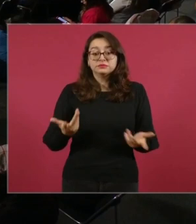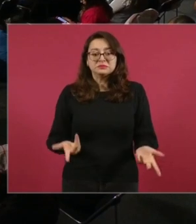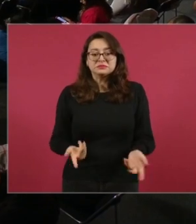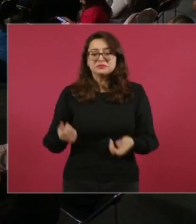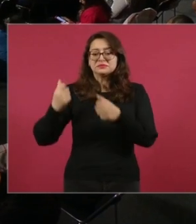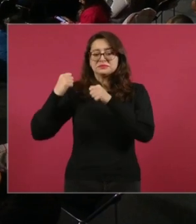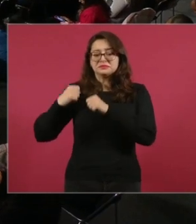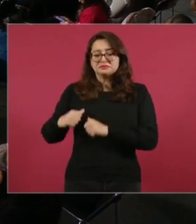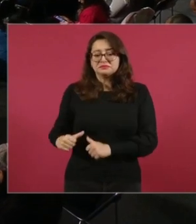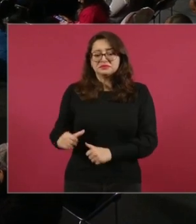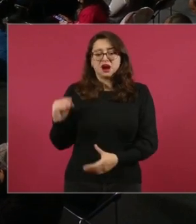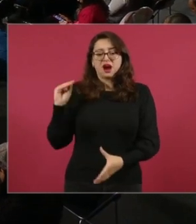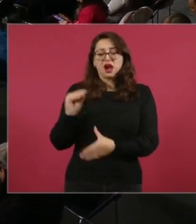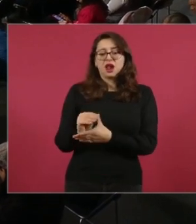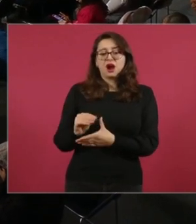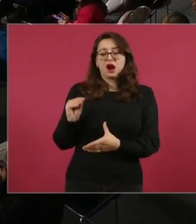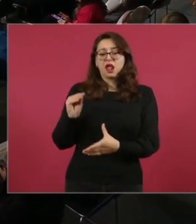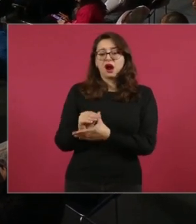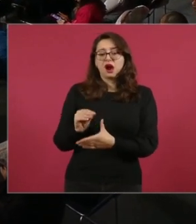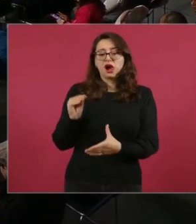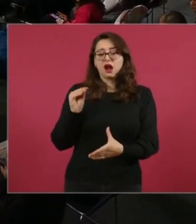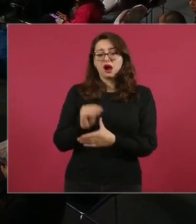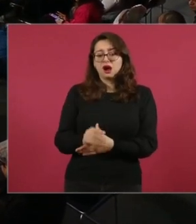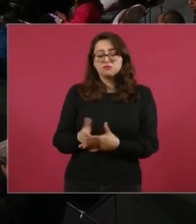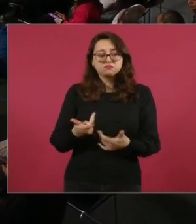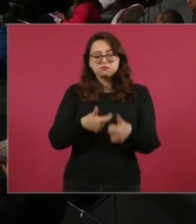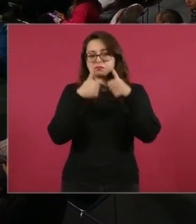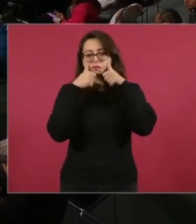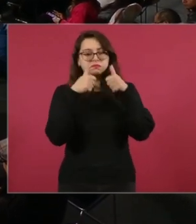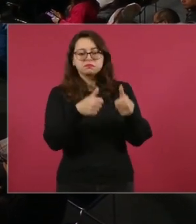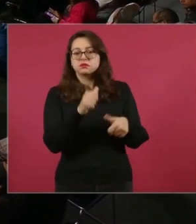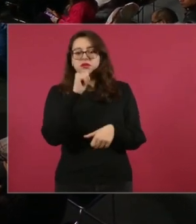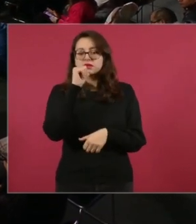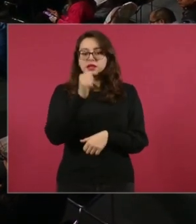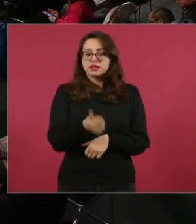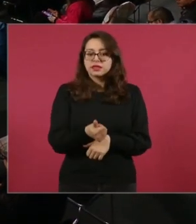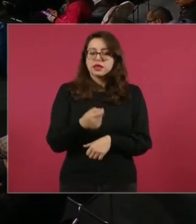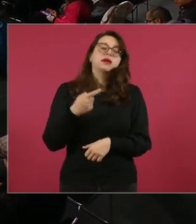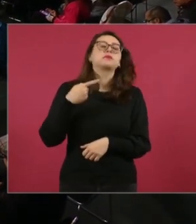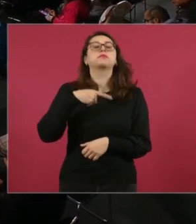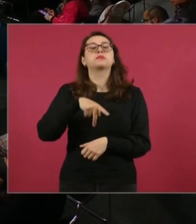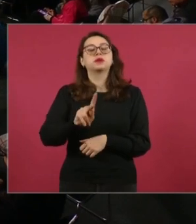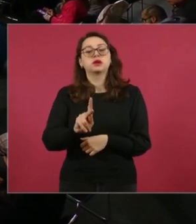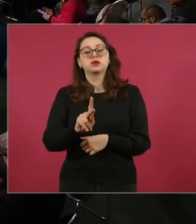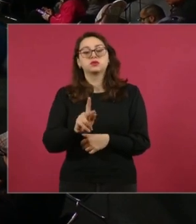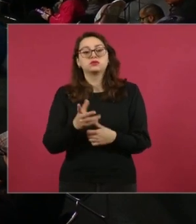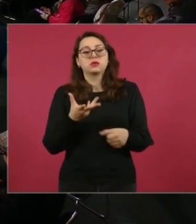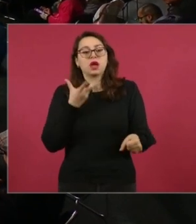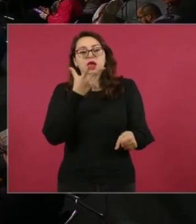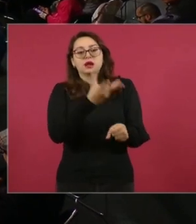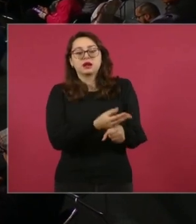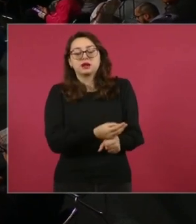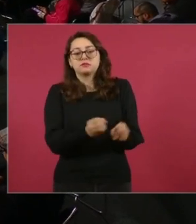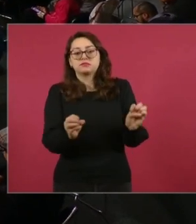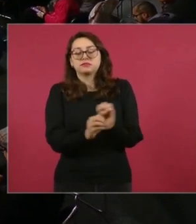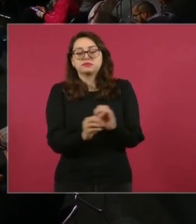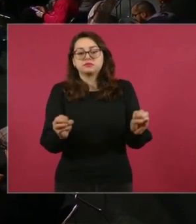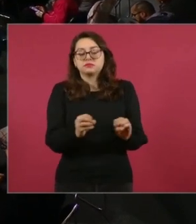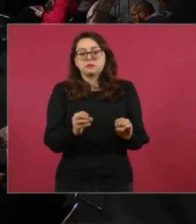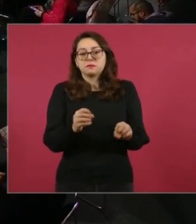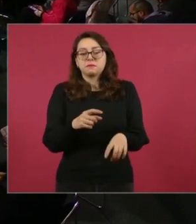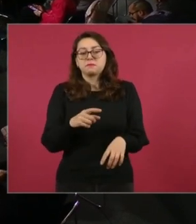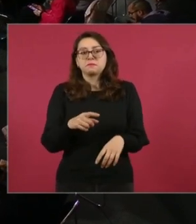muestran indiferentes ante esta crisis ecológica y sanitaria, pero en vez de resolver la situación se empeora. Ahora la Bahía del Estero